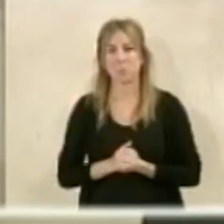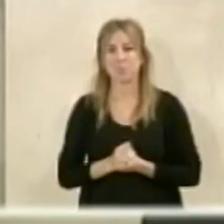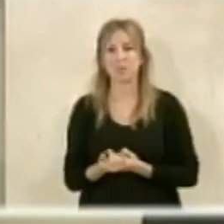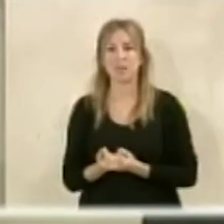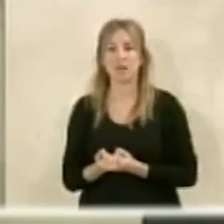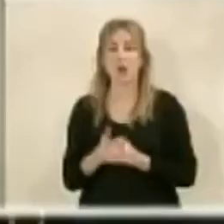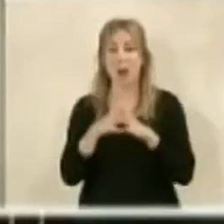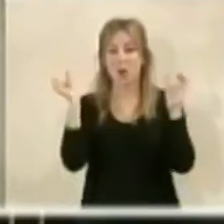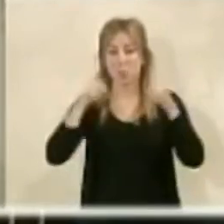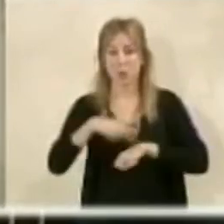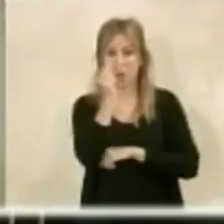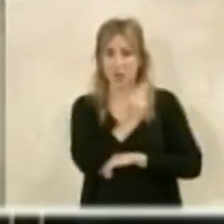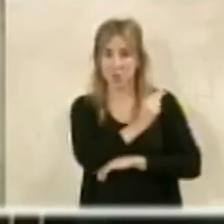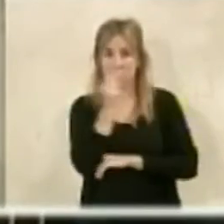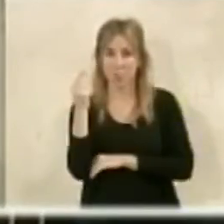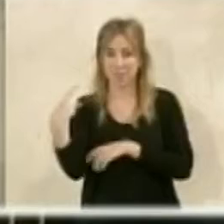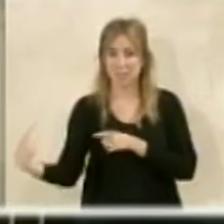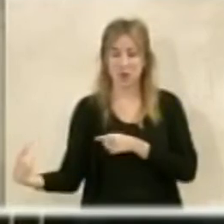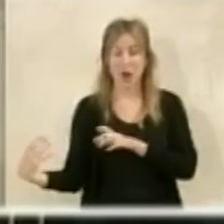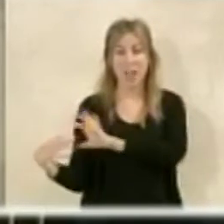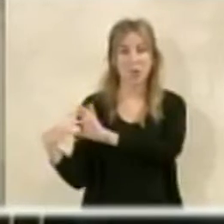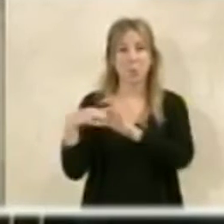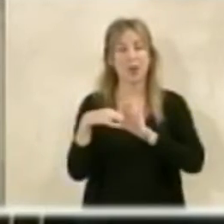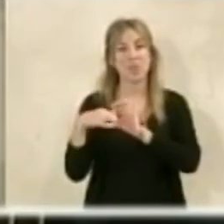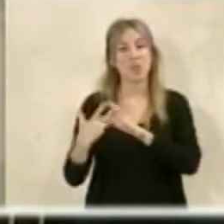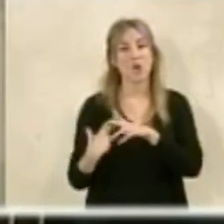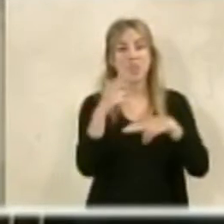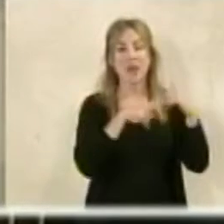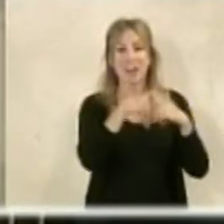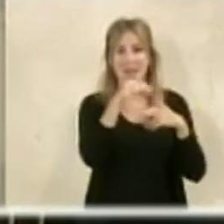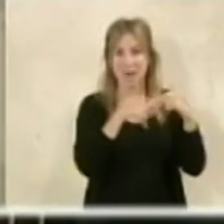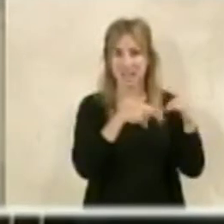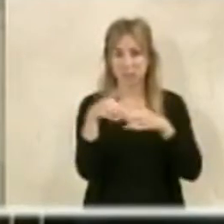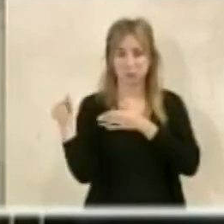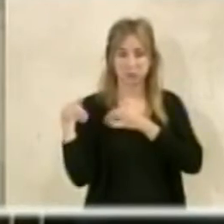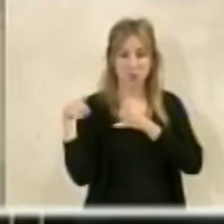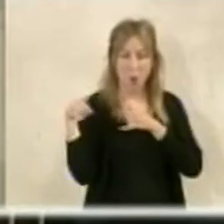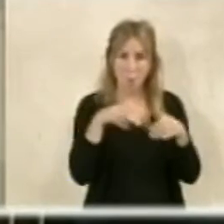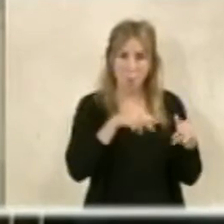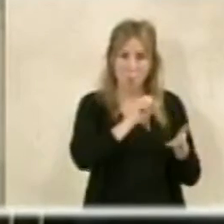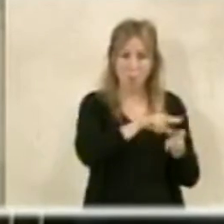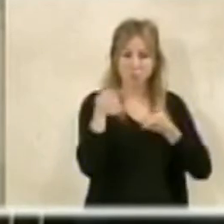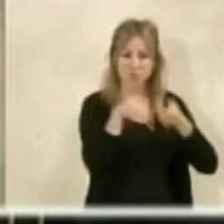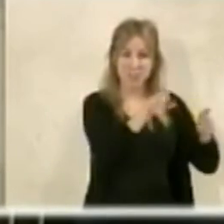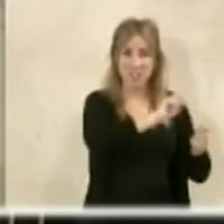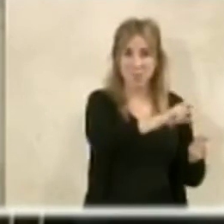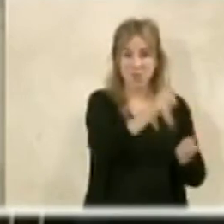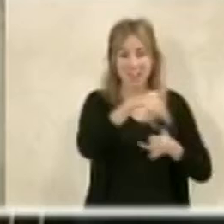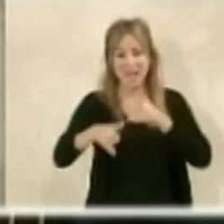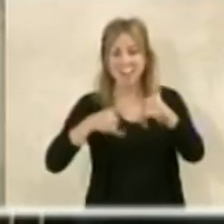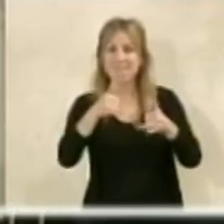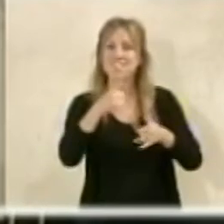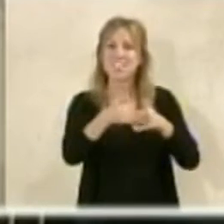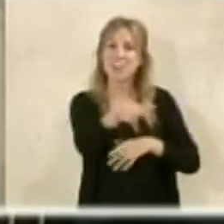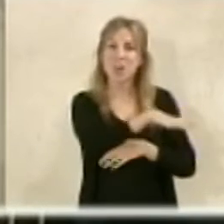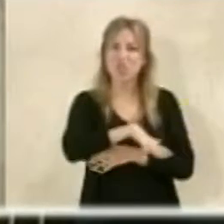acuerdo de compromiso por la corporación de mantener y conservar las obras de construcción de un sendero peatonal y carril bici en el tramo